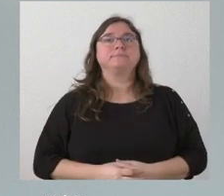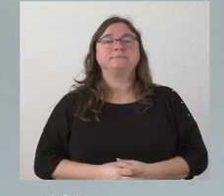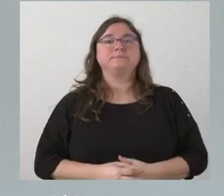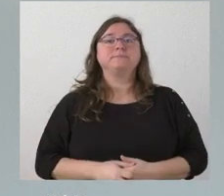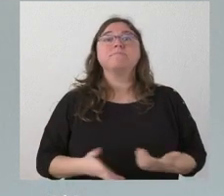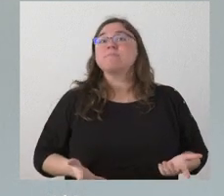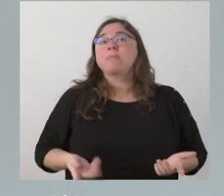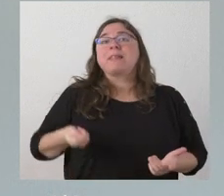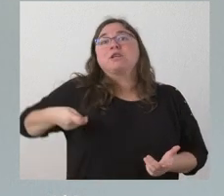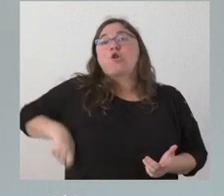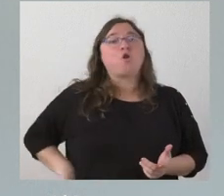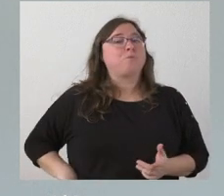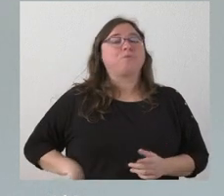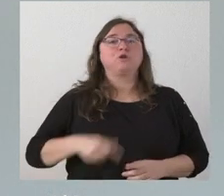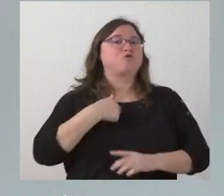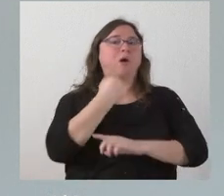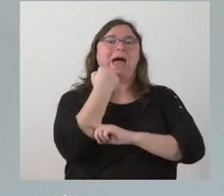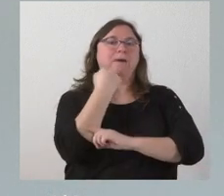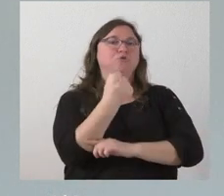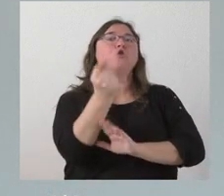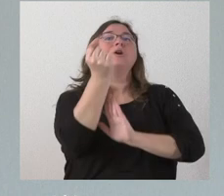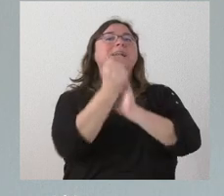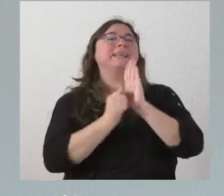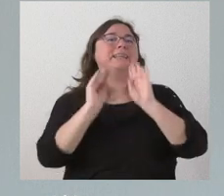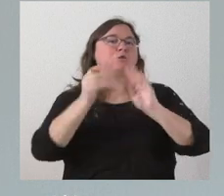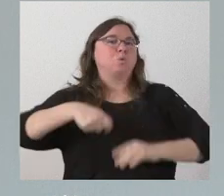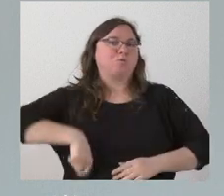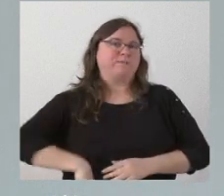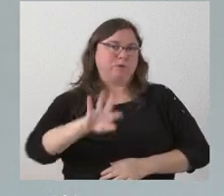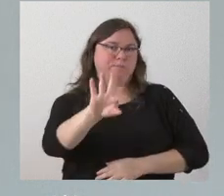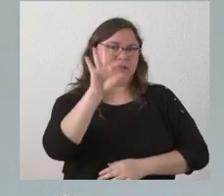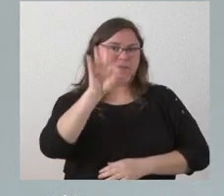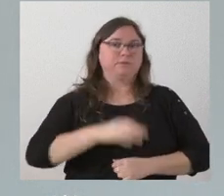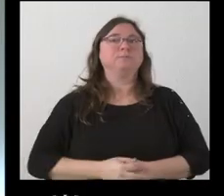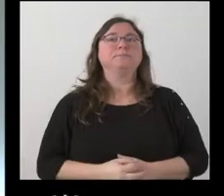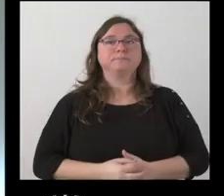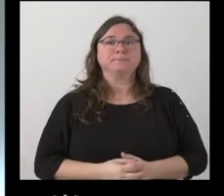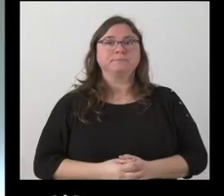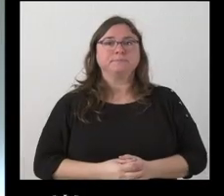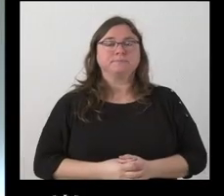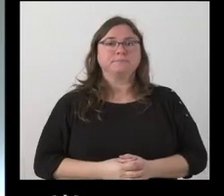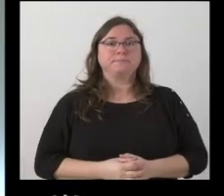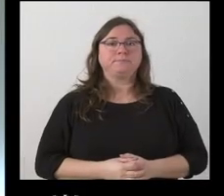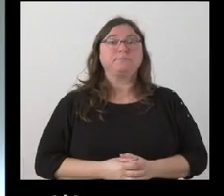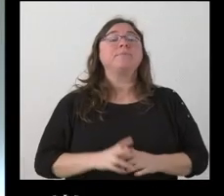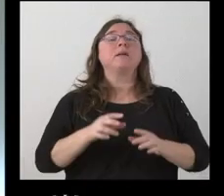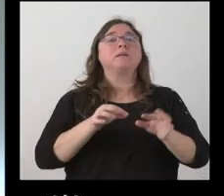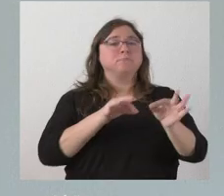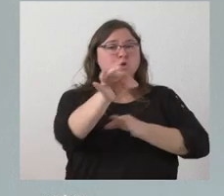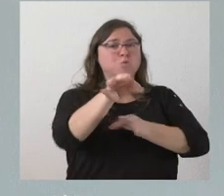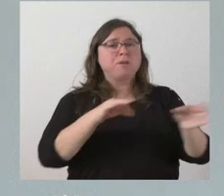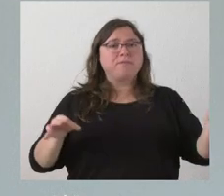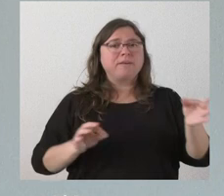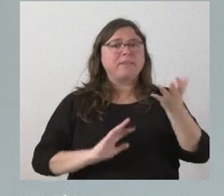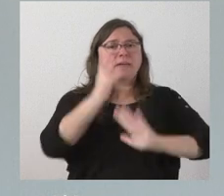y por tanto nosotros espaldamos ese criterio profesional en esa toma de decisión en cuanto a la superficie en cuanto a la superficie ustedes saben que tenemos